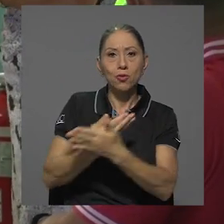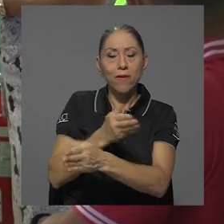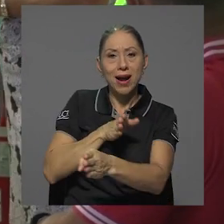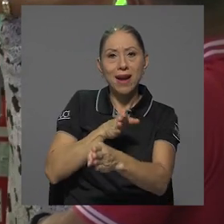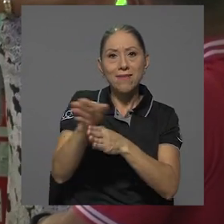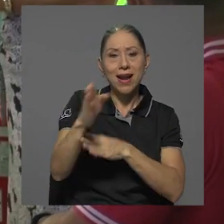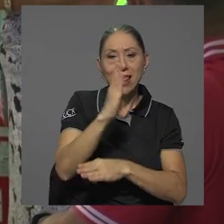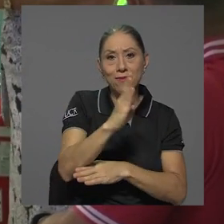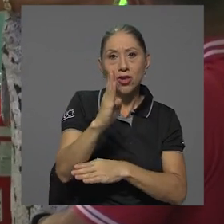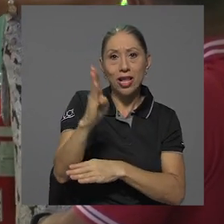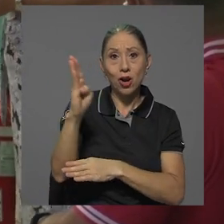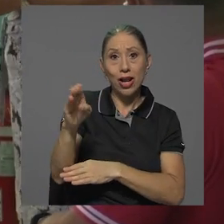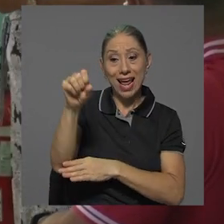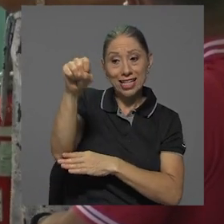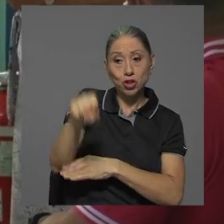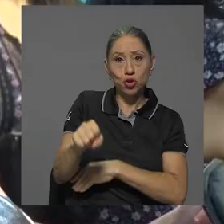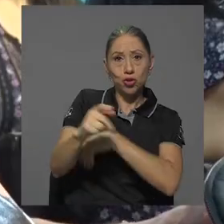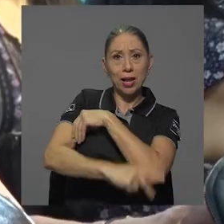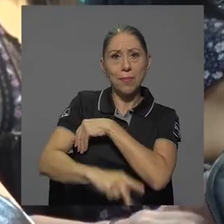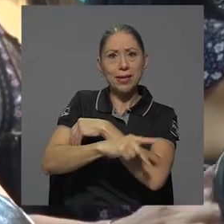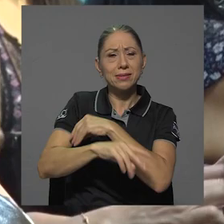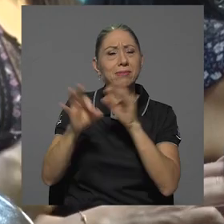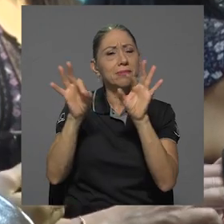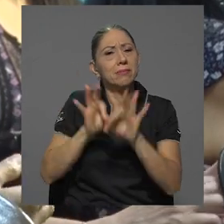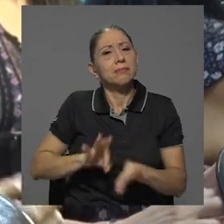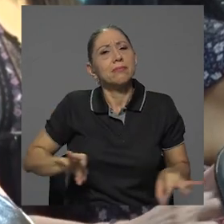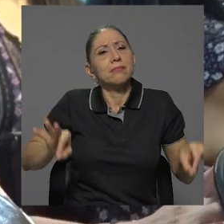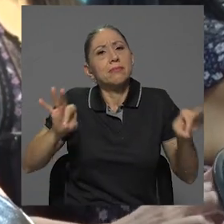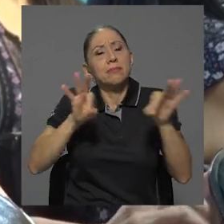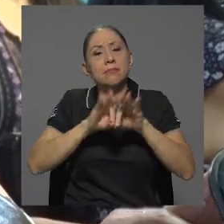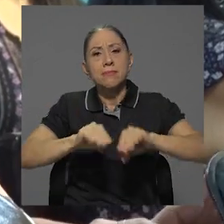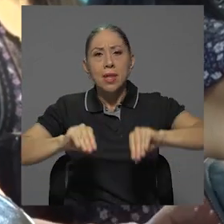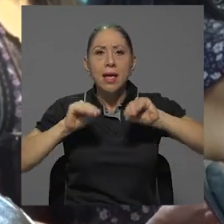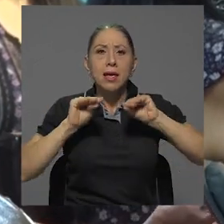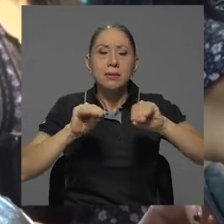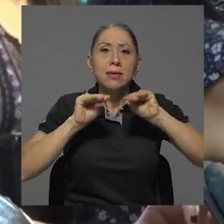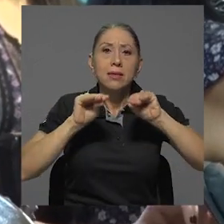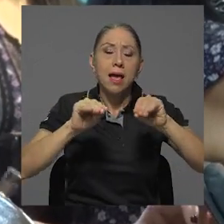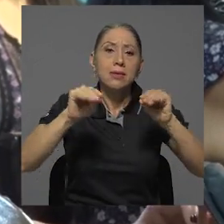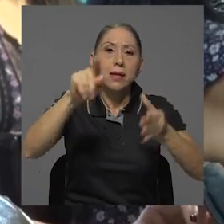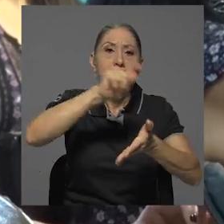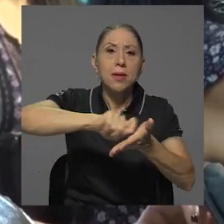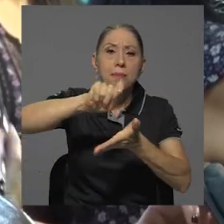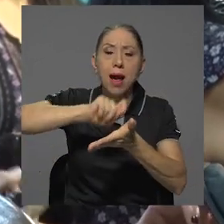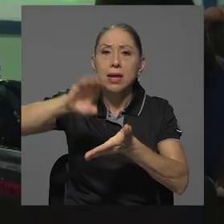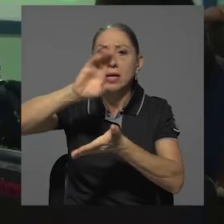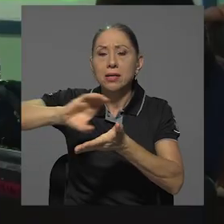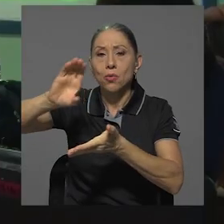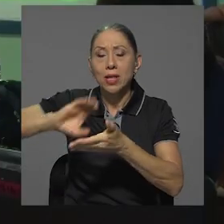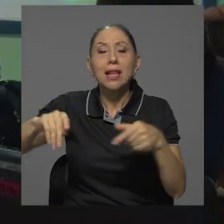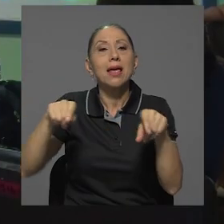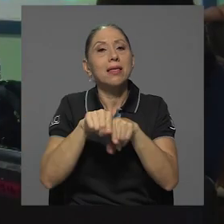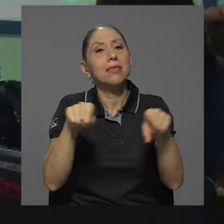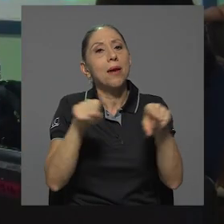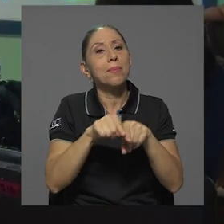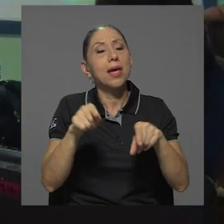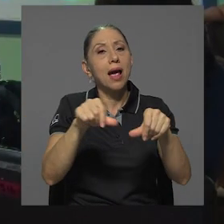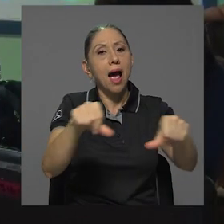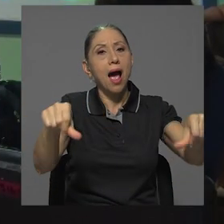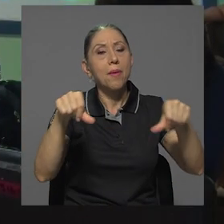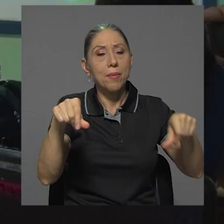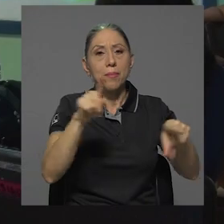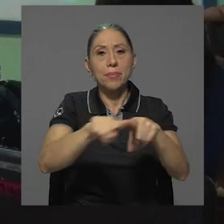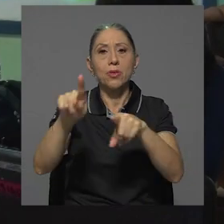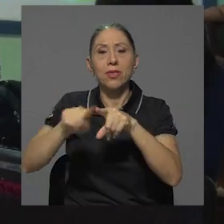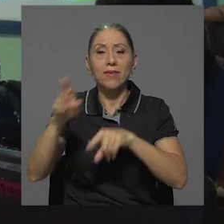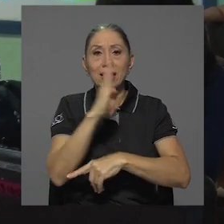bibliotecología en la zona sur del país será trascendental para la enseñanza primaria y secundaria y para el ámbito de las